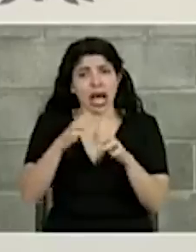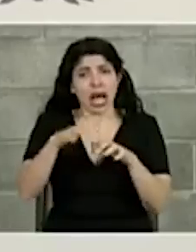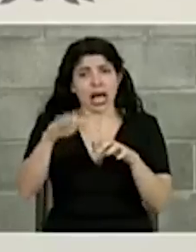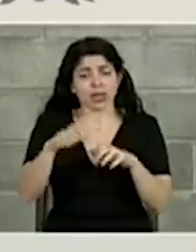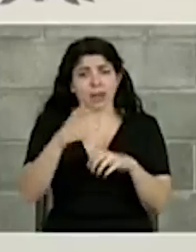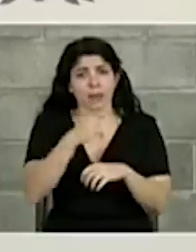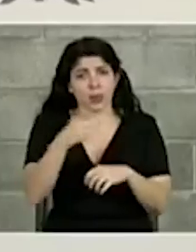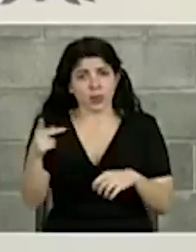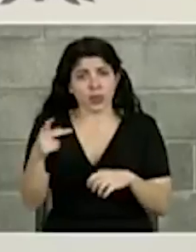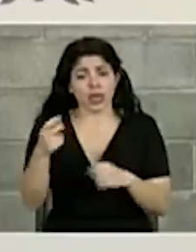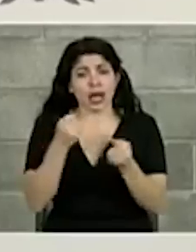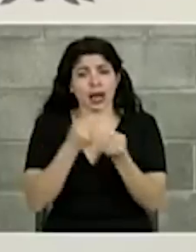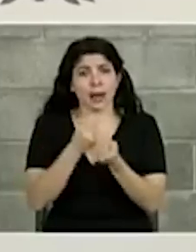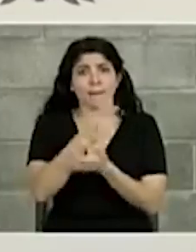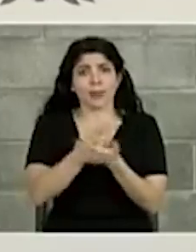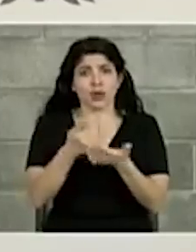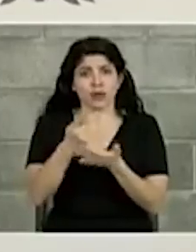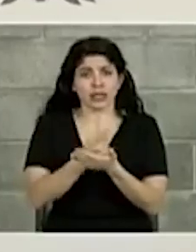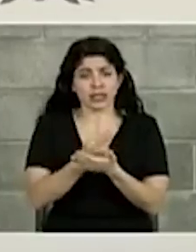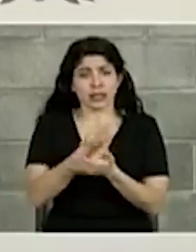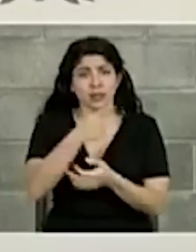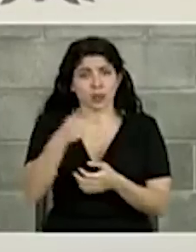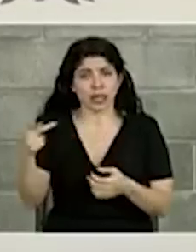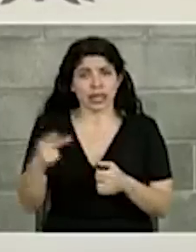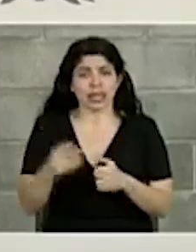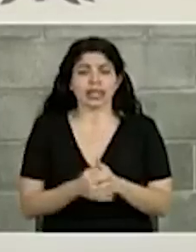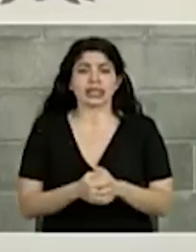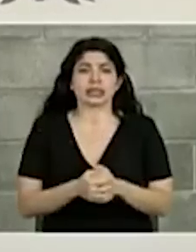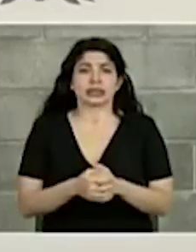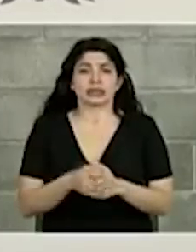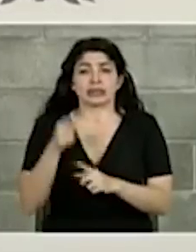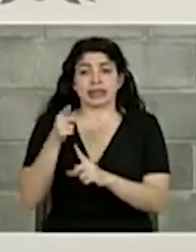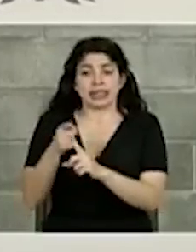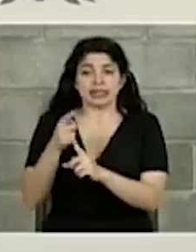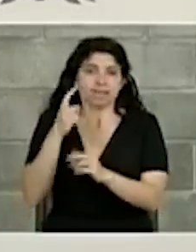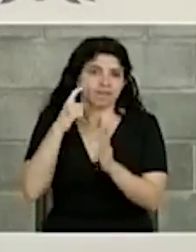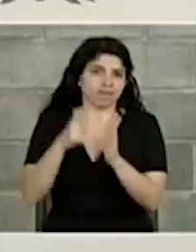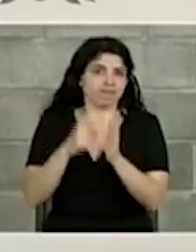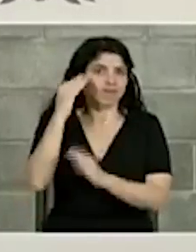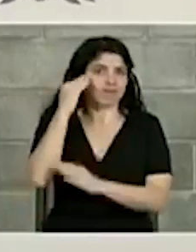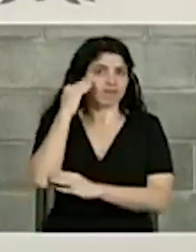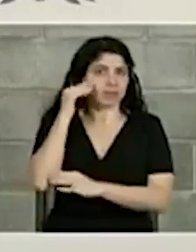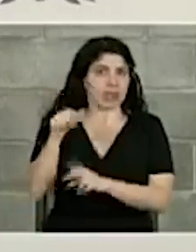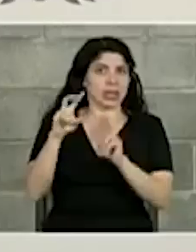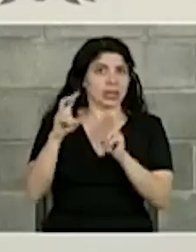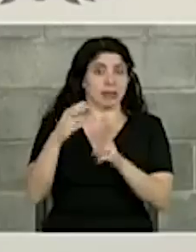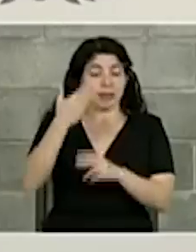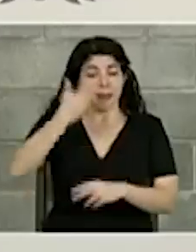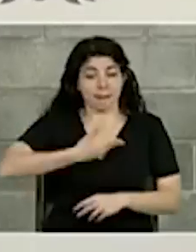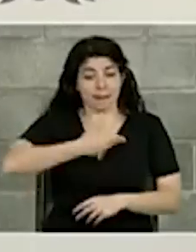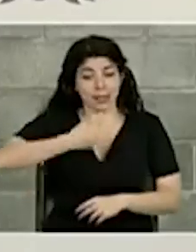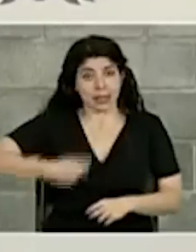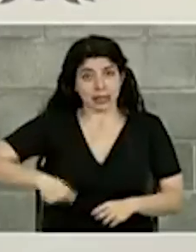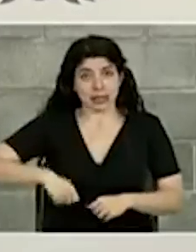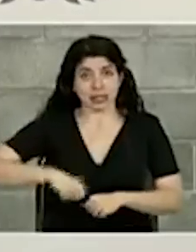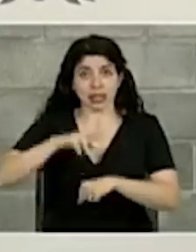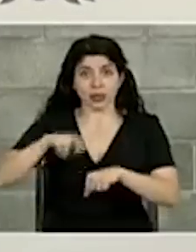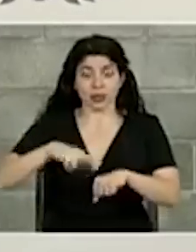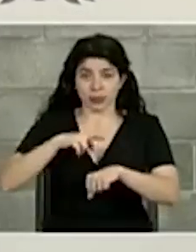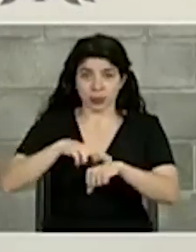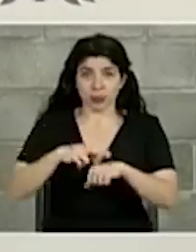Arenas, por la provincia de Punta Arenas. Parto de ese reconocimiento como Presidenta de la República,